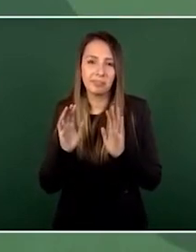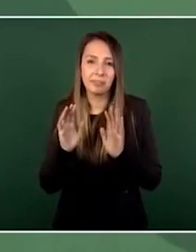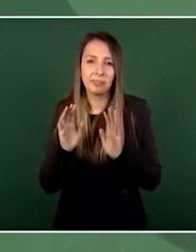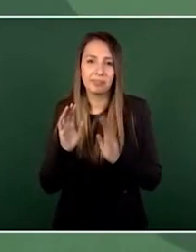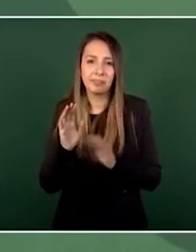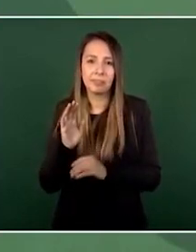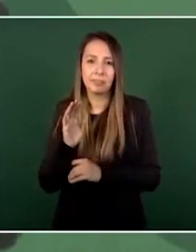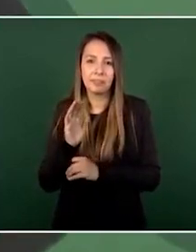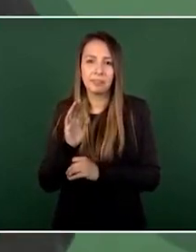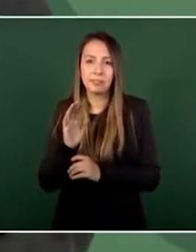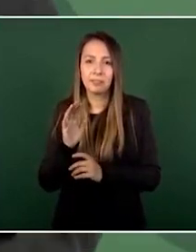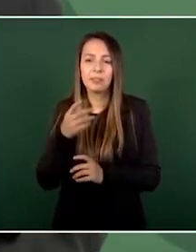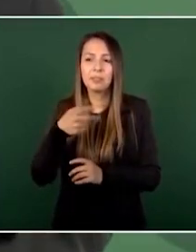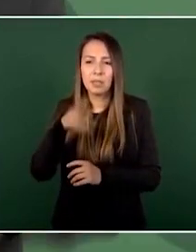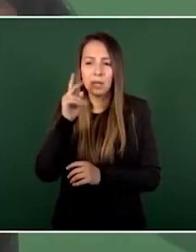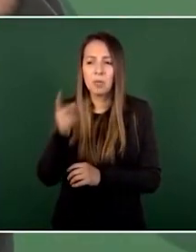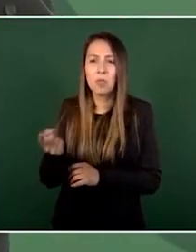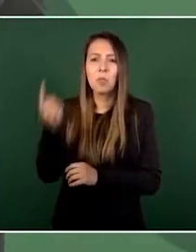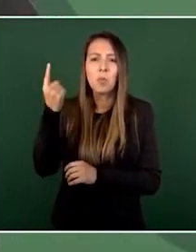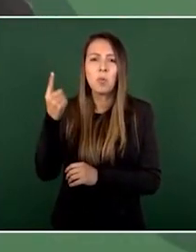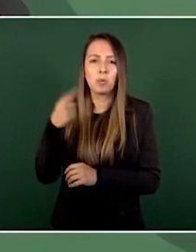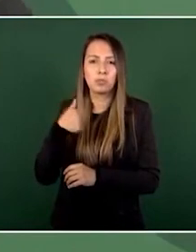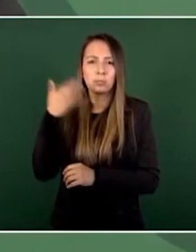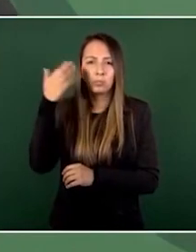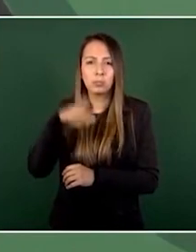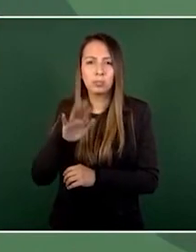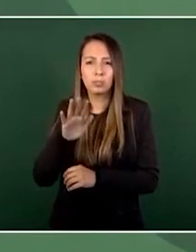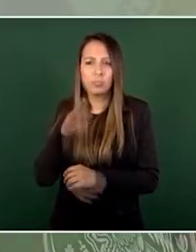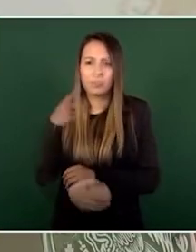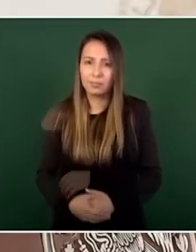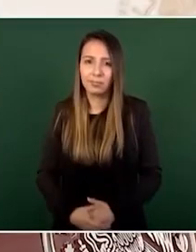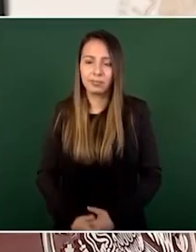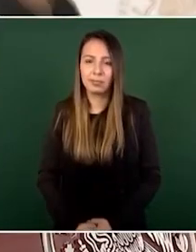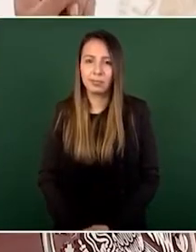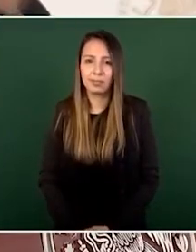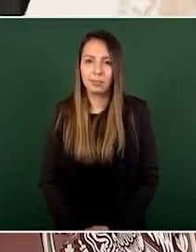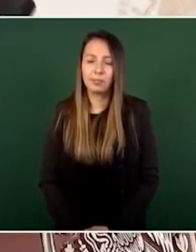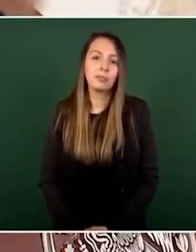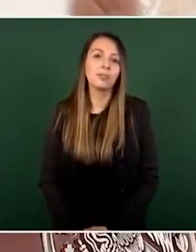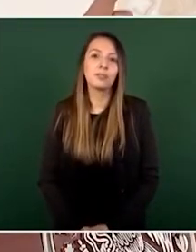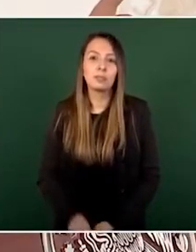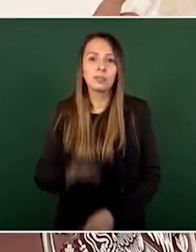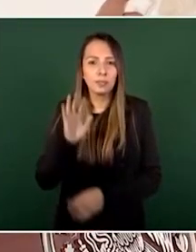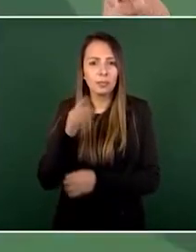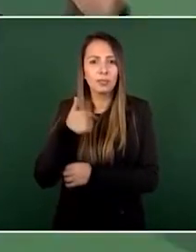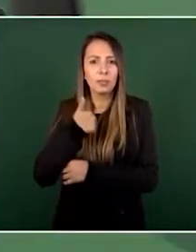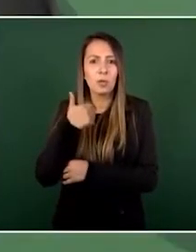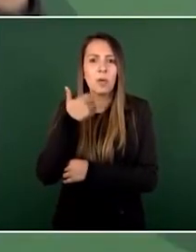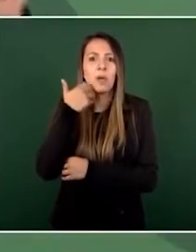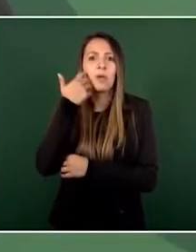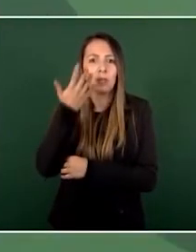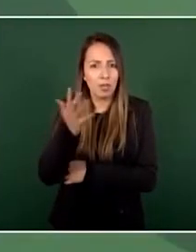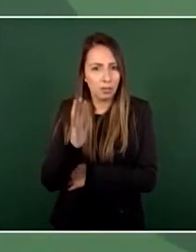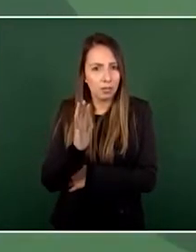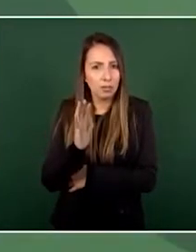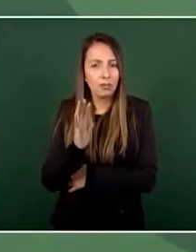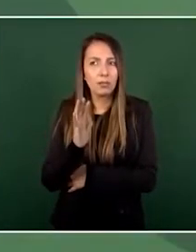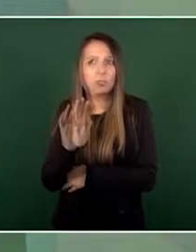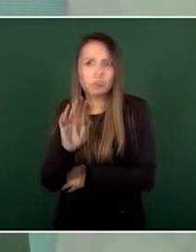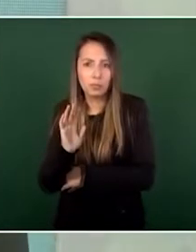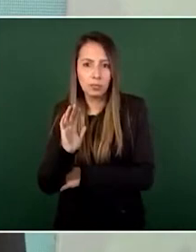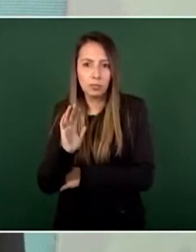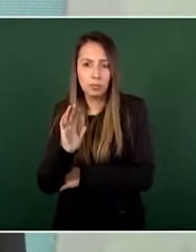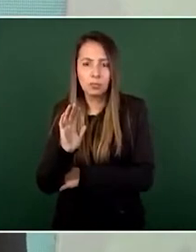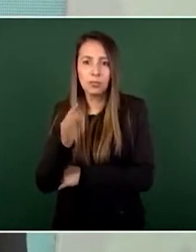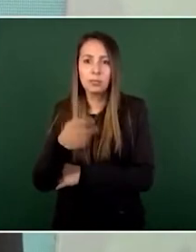obtuvo esto no me estoy metiendo con su familia me gustaría que solo diera a conocer